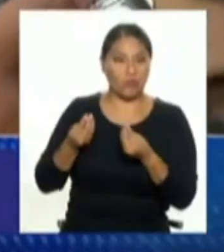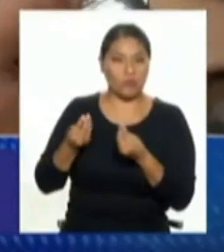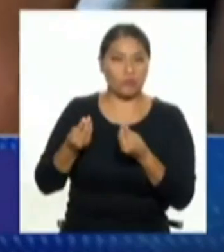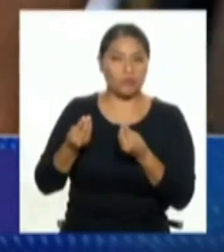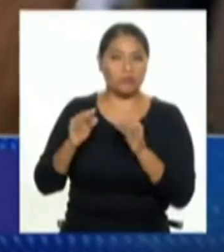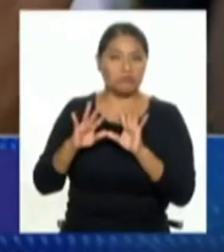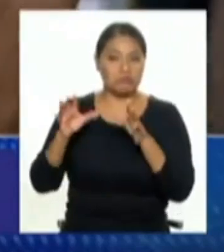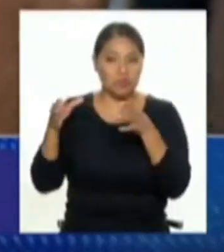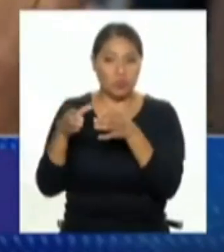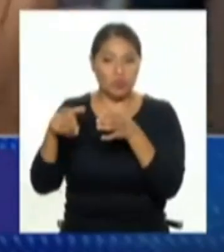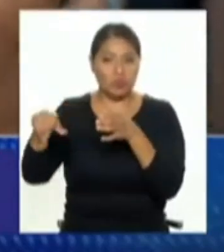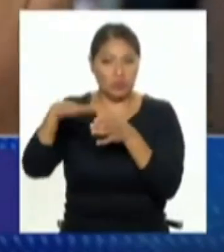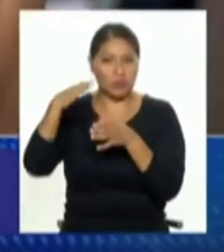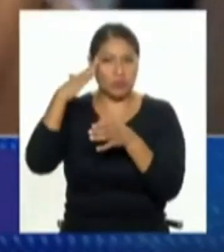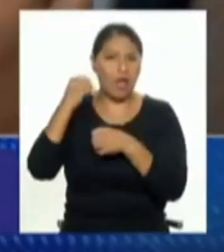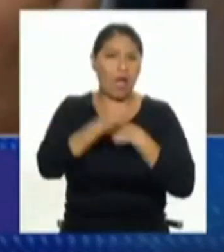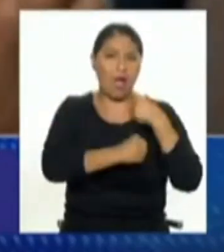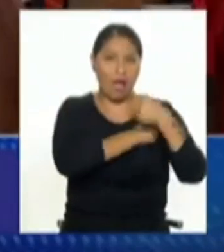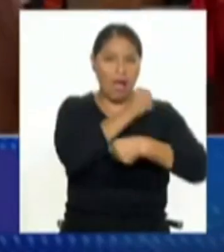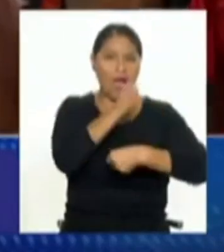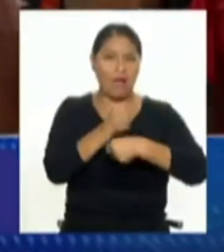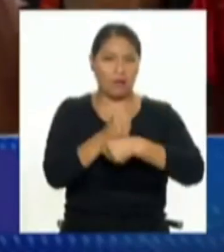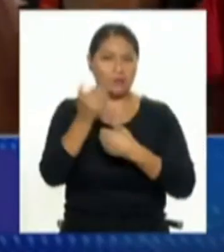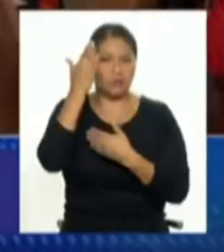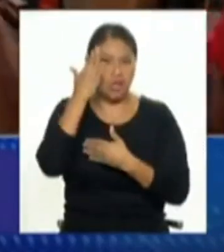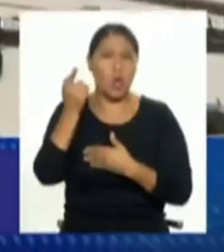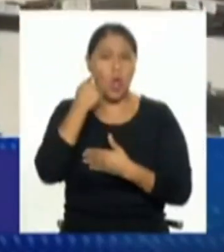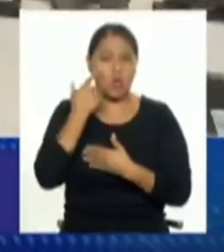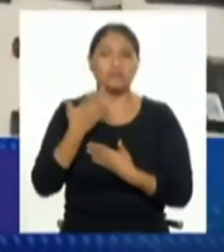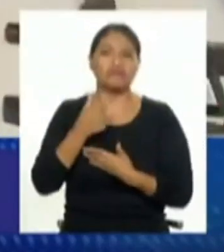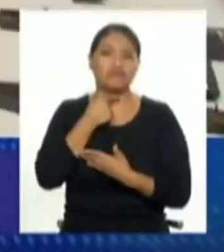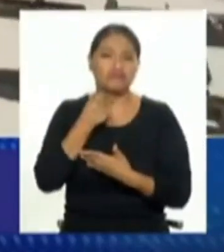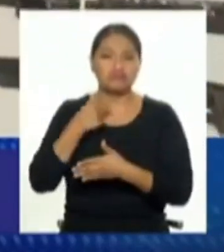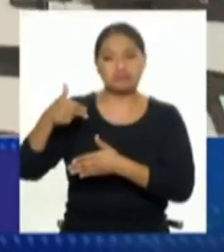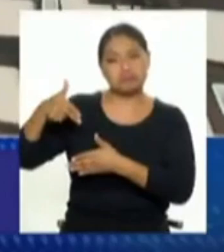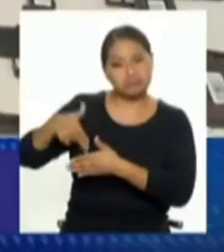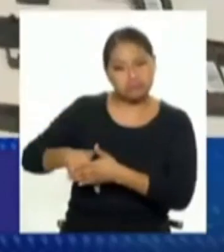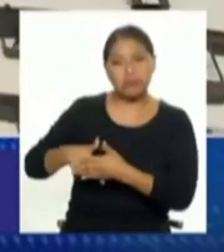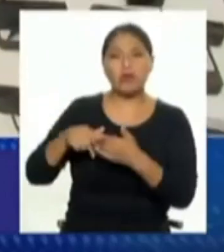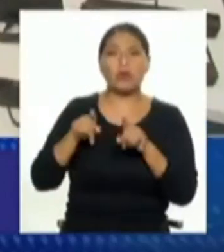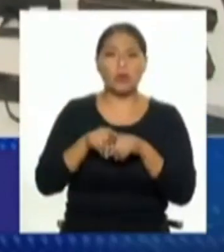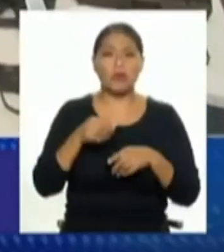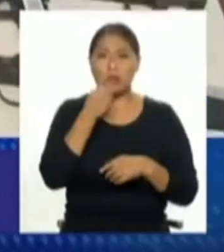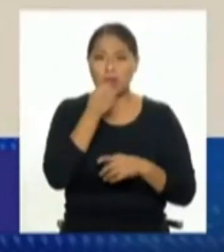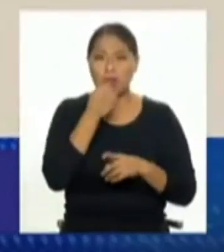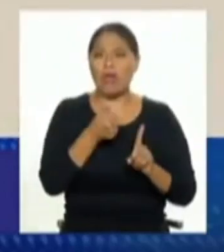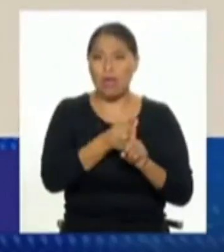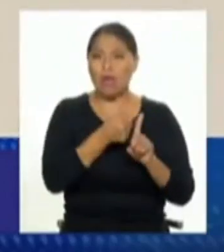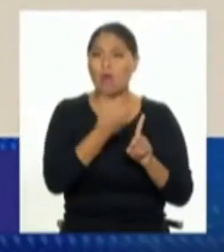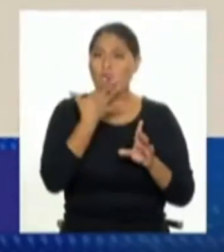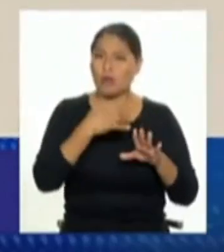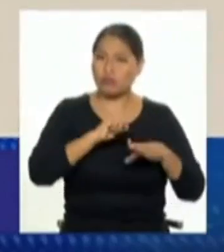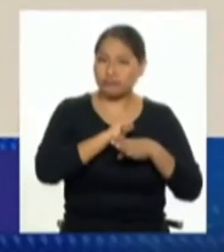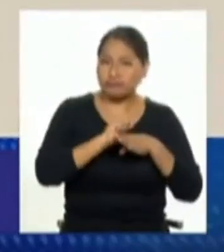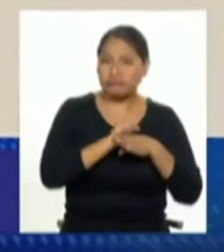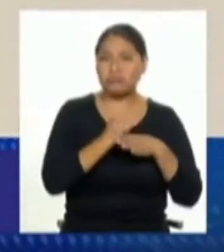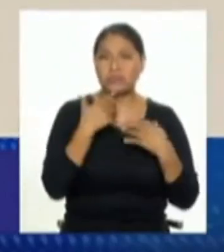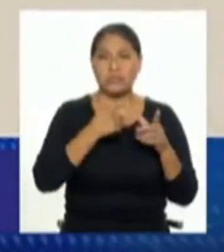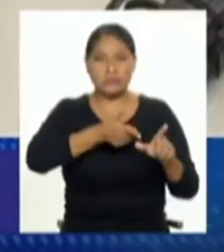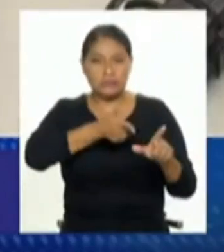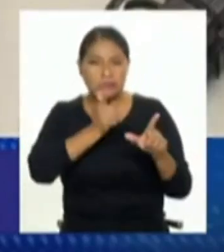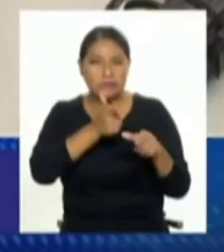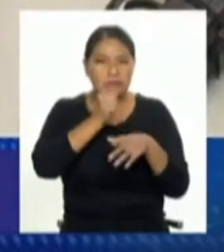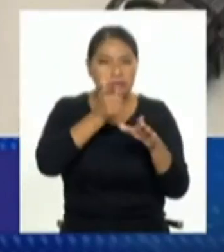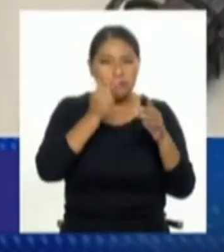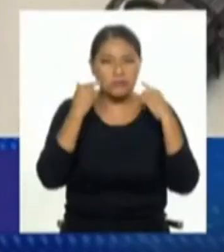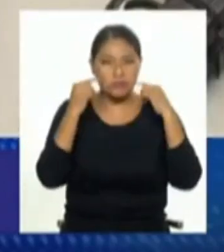de personas que usan armas hace muchos años, que las coleccionan, que les gustan, que en realidad sí se preparan, es gente que entrena, que